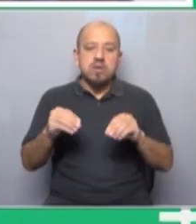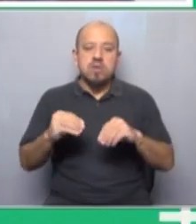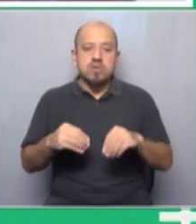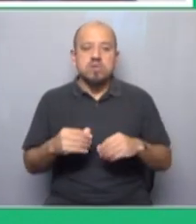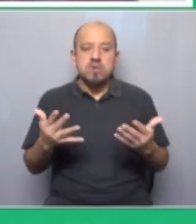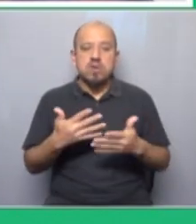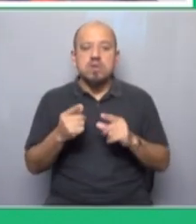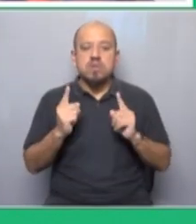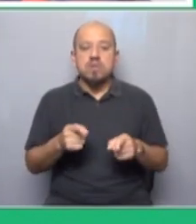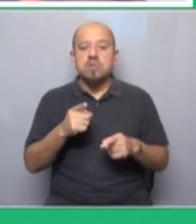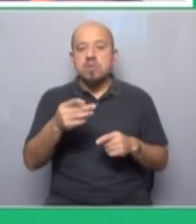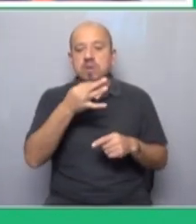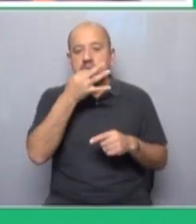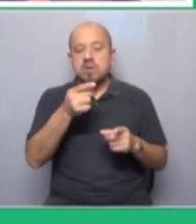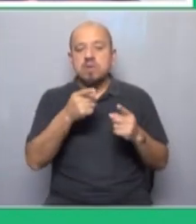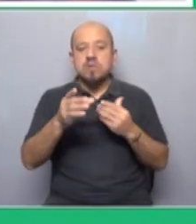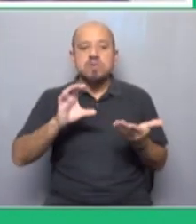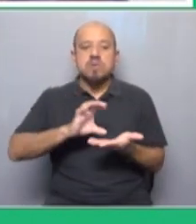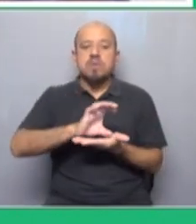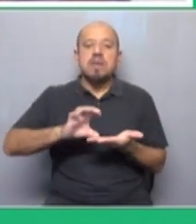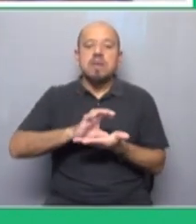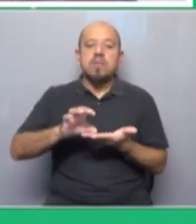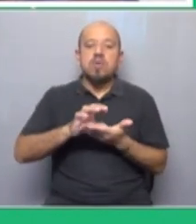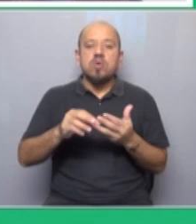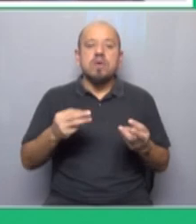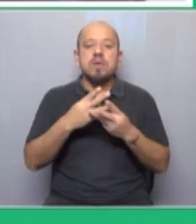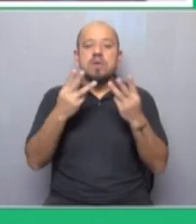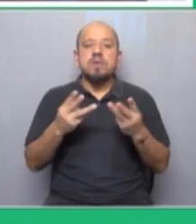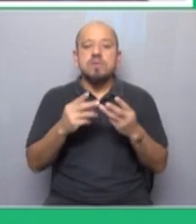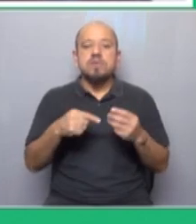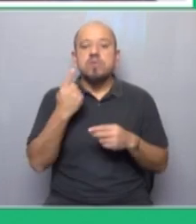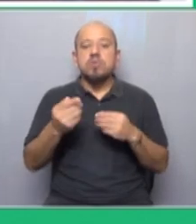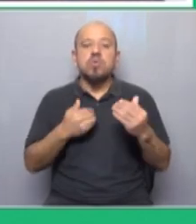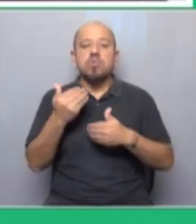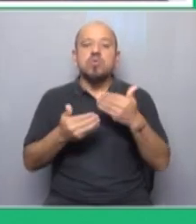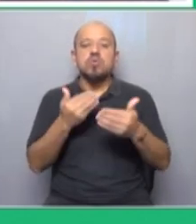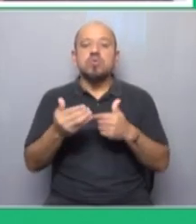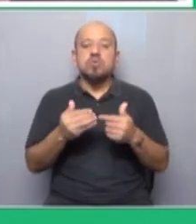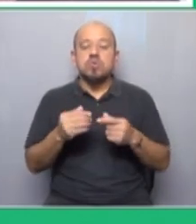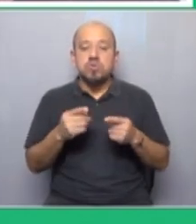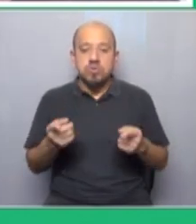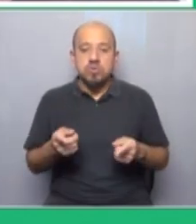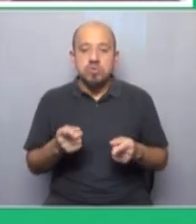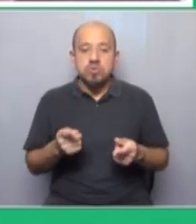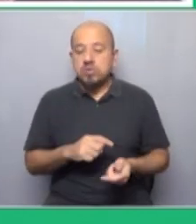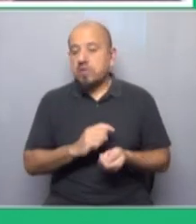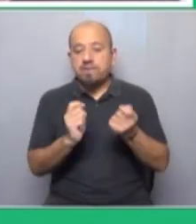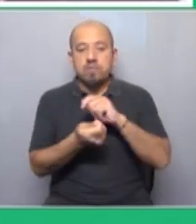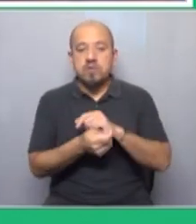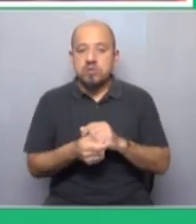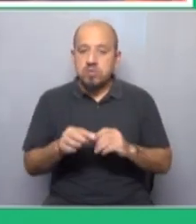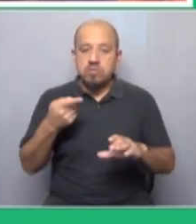han señalado también ustedes, el capitalismo global se ha lanzado a otro proceso de profunda transformación y